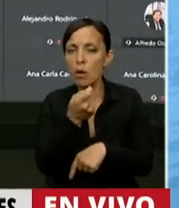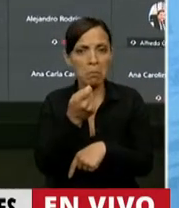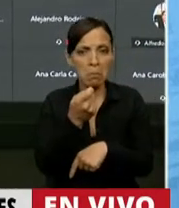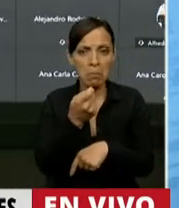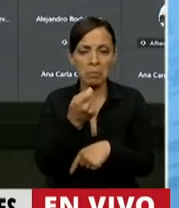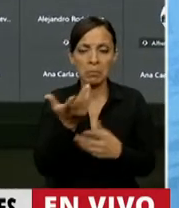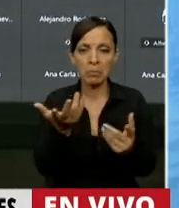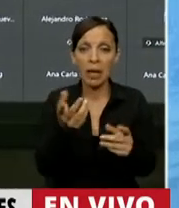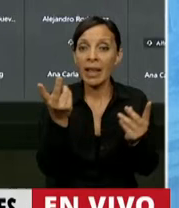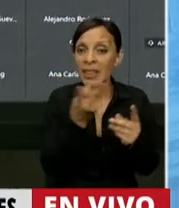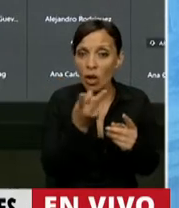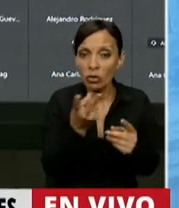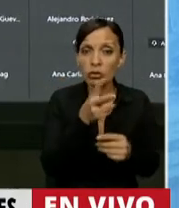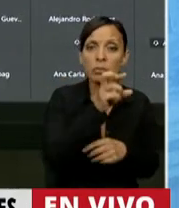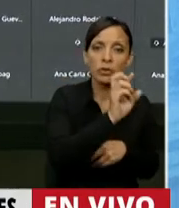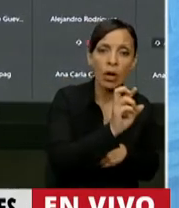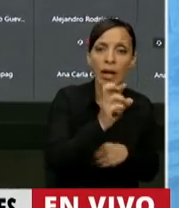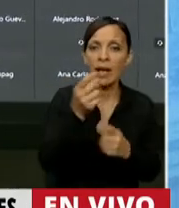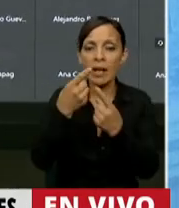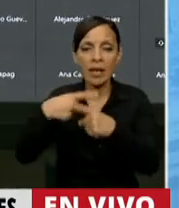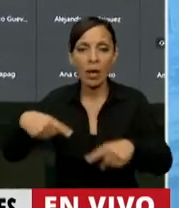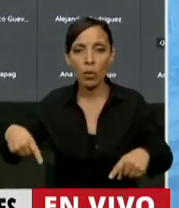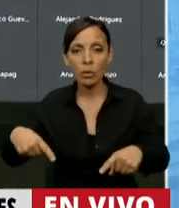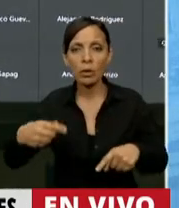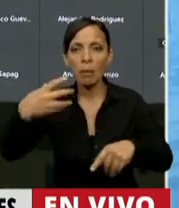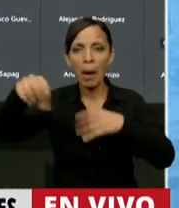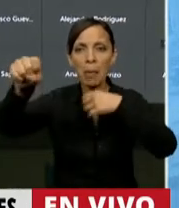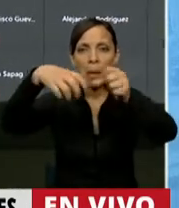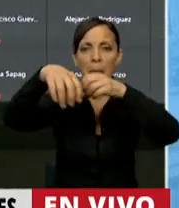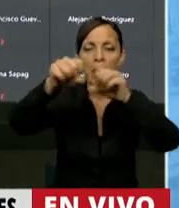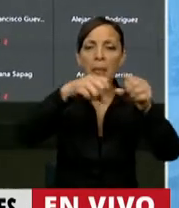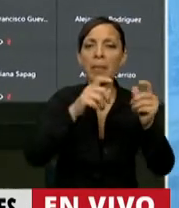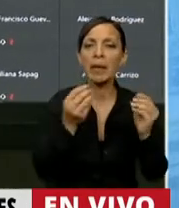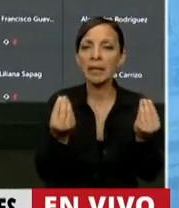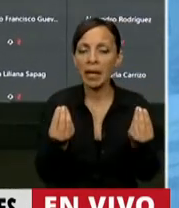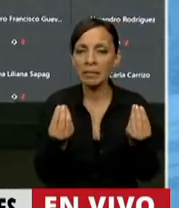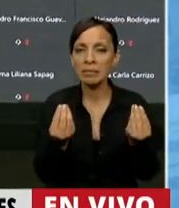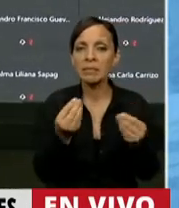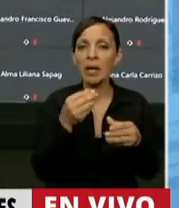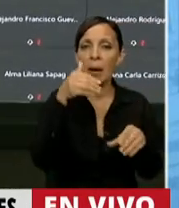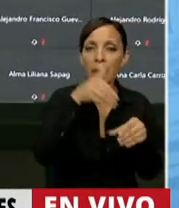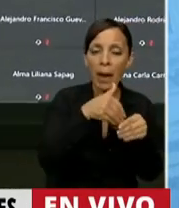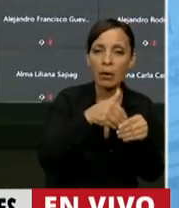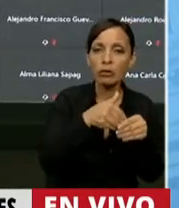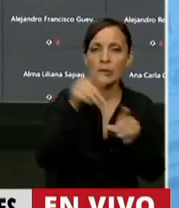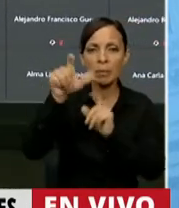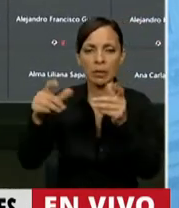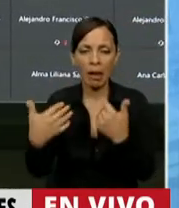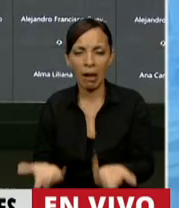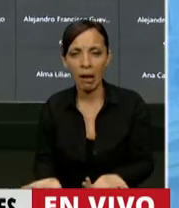dólares y los recursos se los llevan los bancos, los especuladores, el FMI